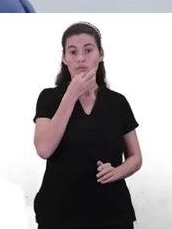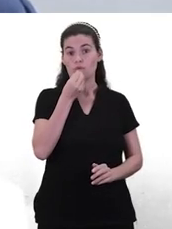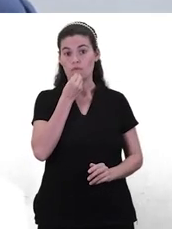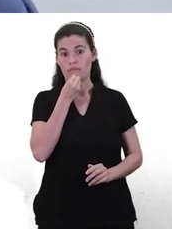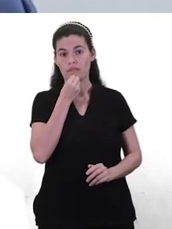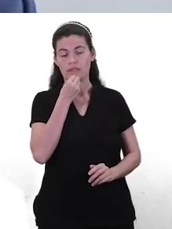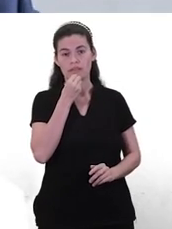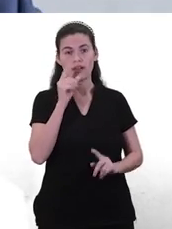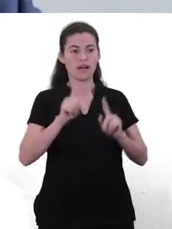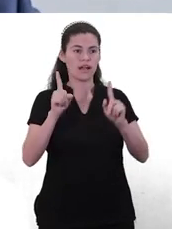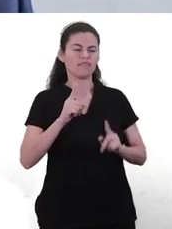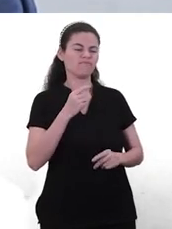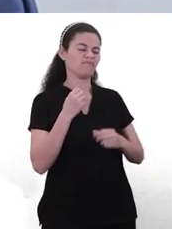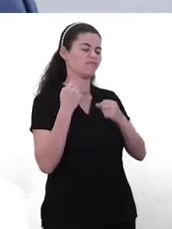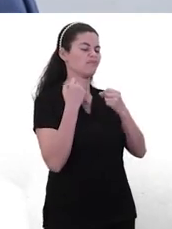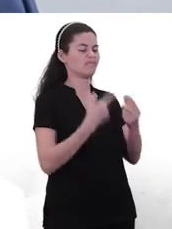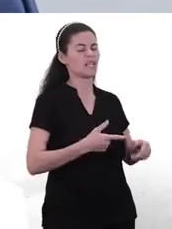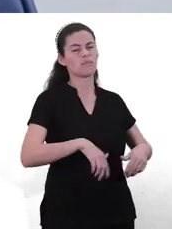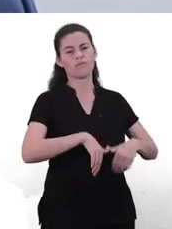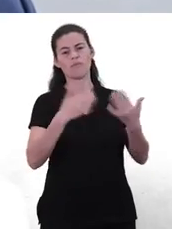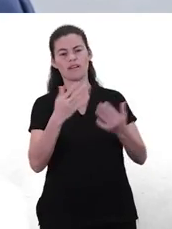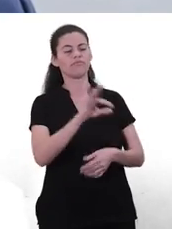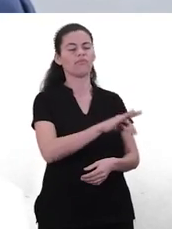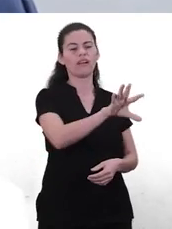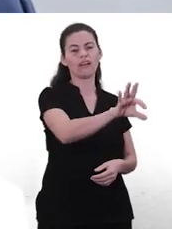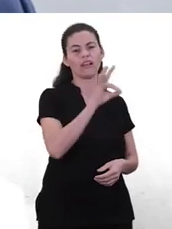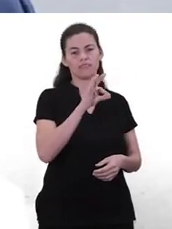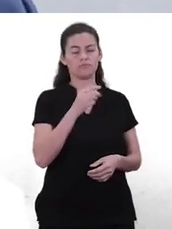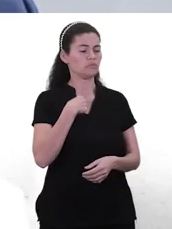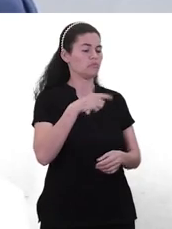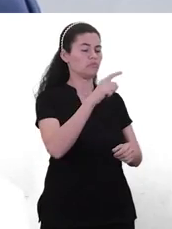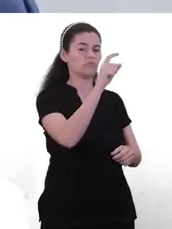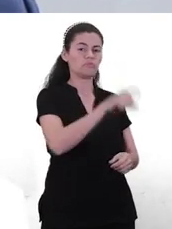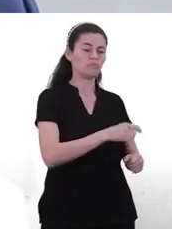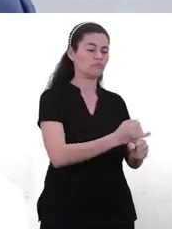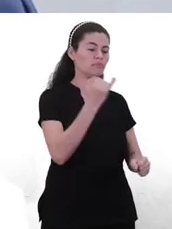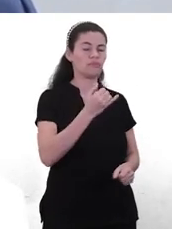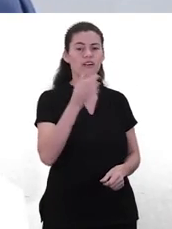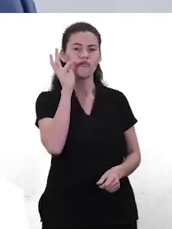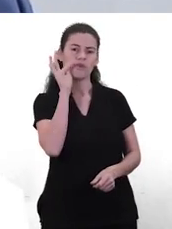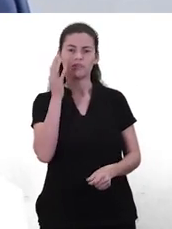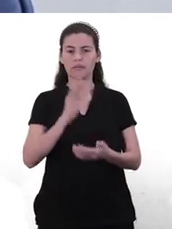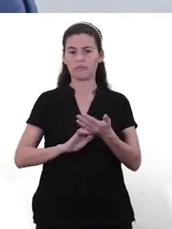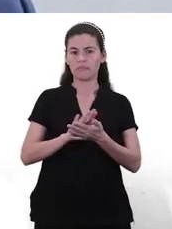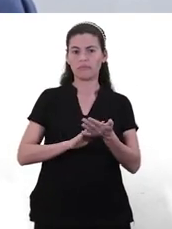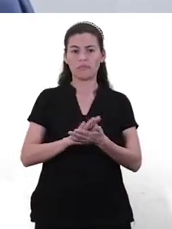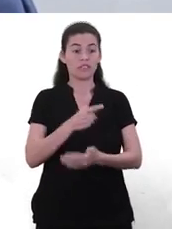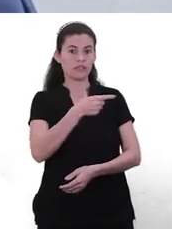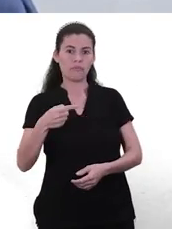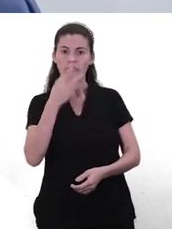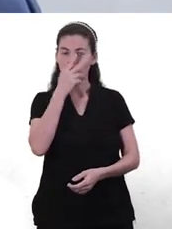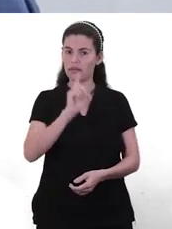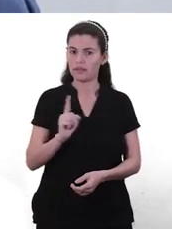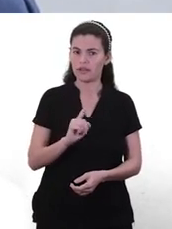Cada uno en el extremo, mi hijo come lo que él decide porque él es relativamente autónomo, no comió una fruta, no comió su verdura en toda la semana porque él